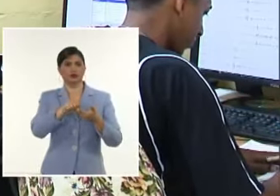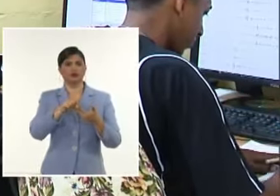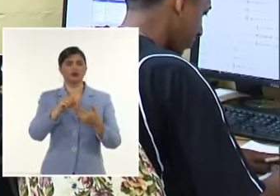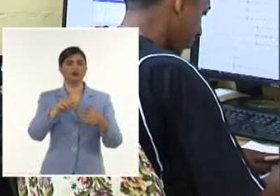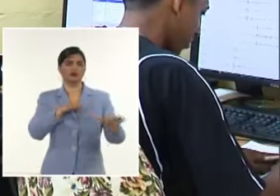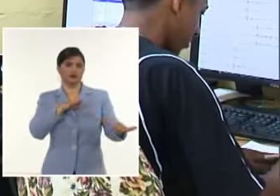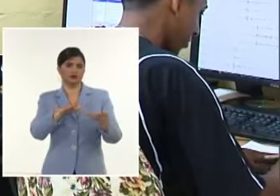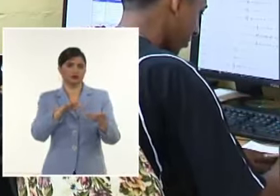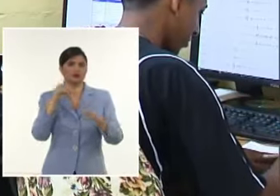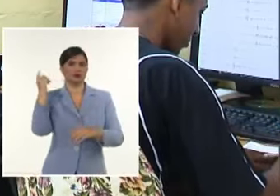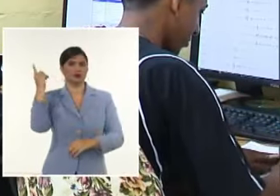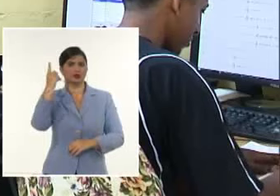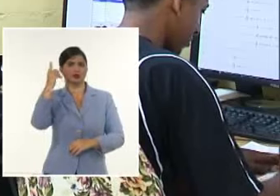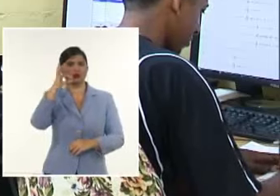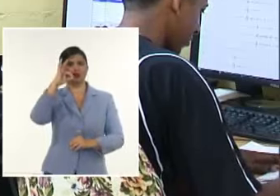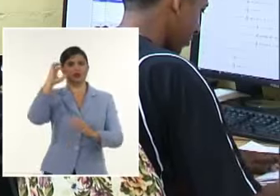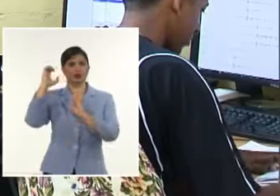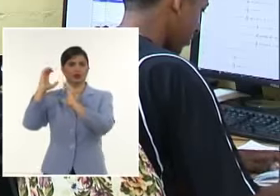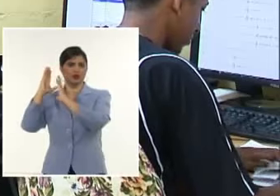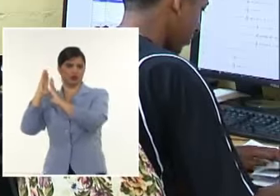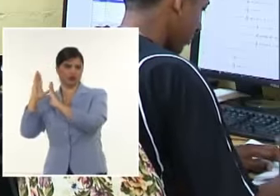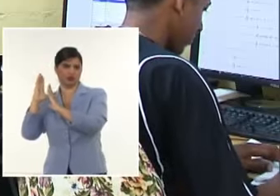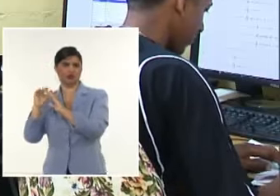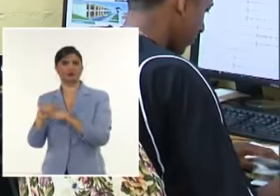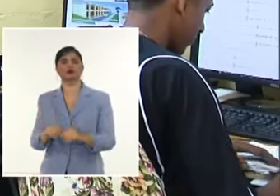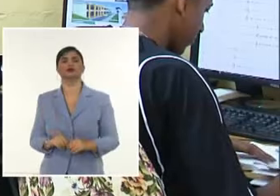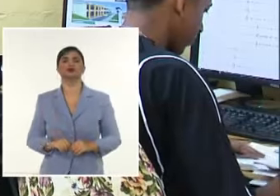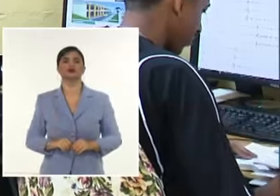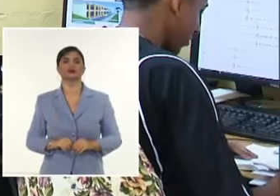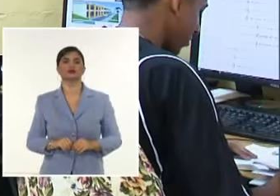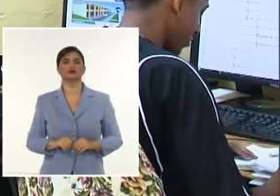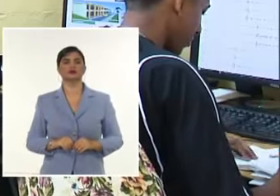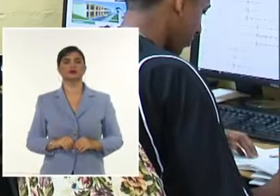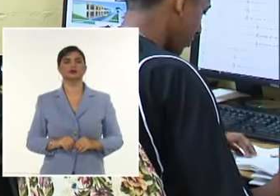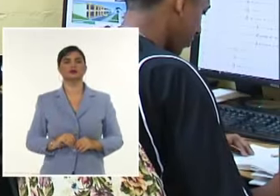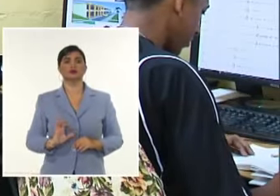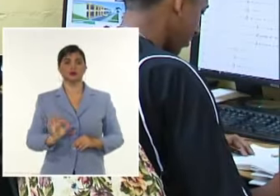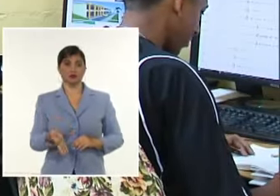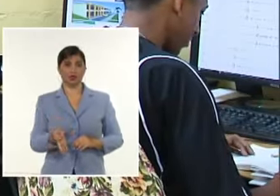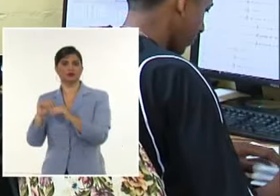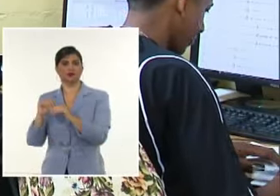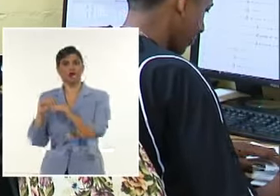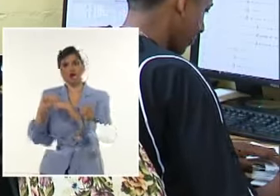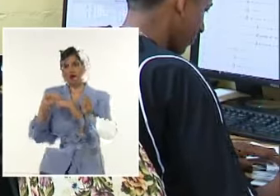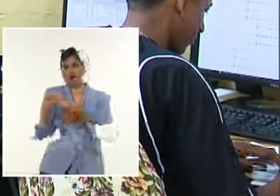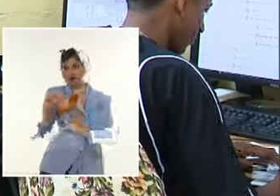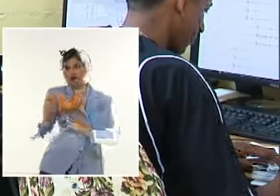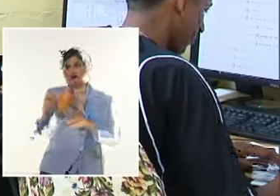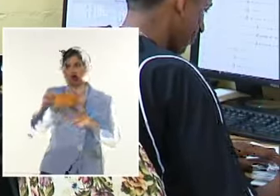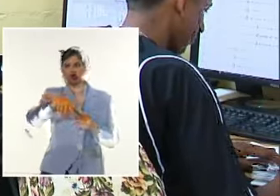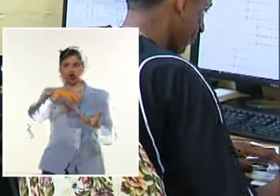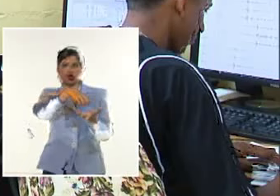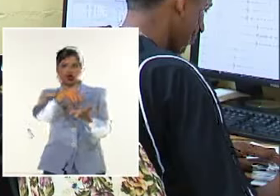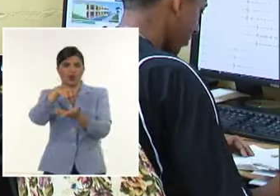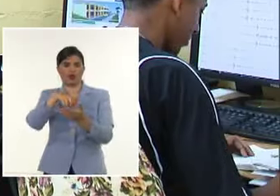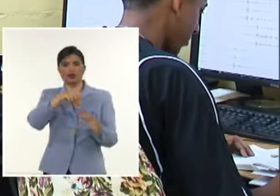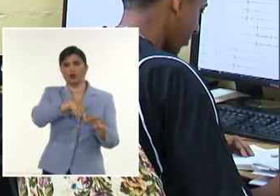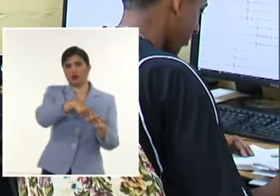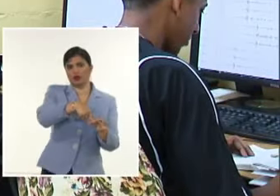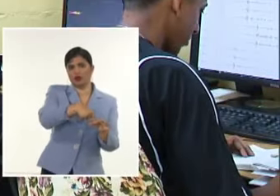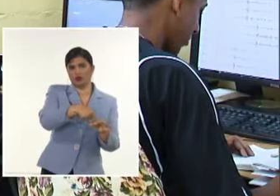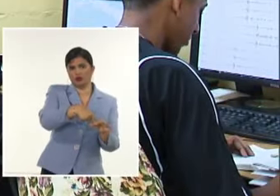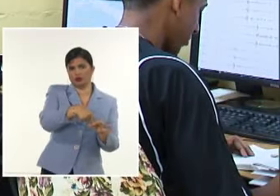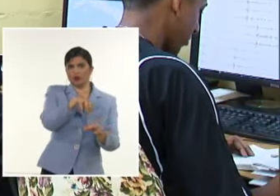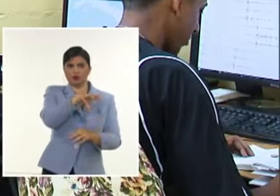occidente del país Por eso, estamos instalando estaciones En Islas de Juventud Pinal de Río La